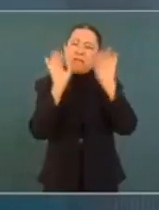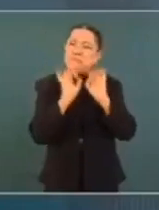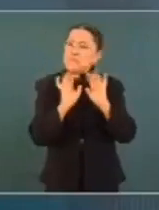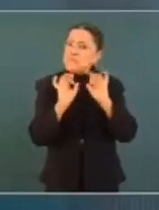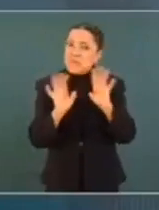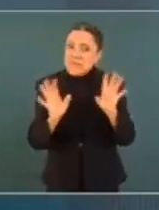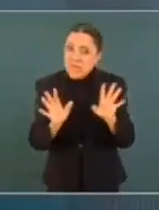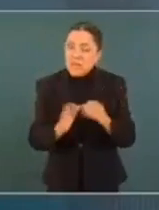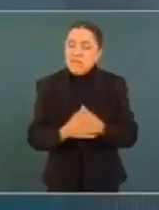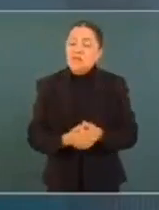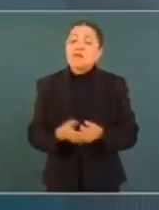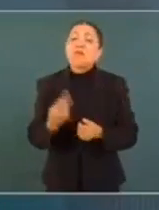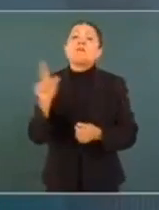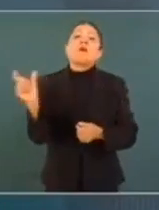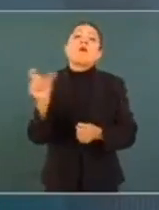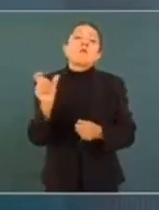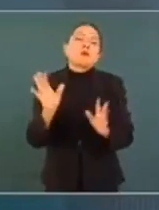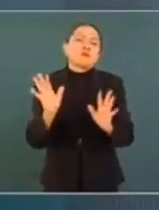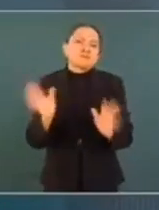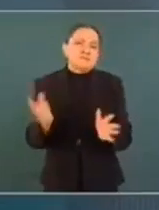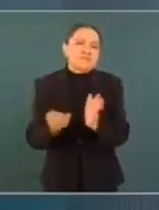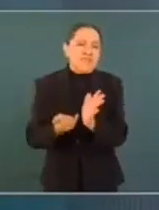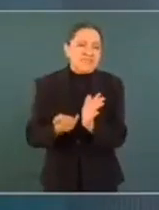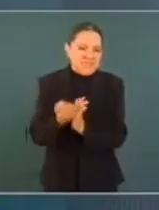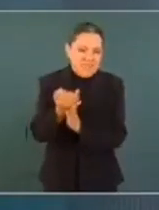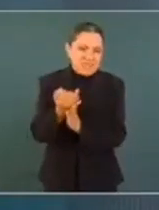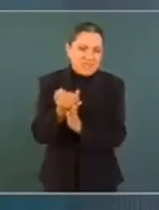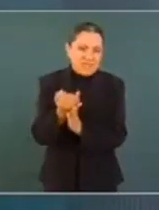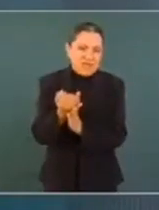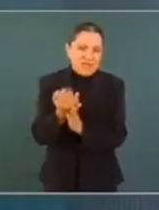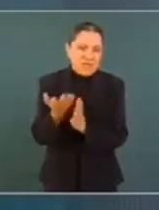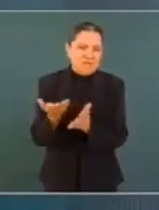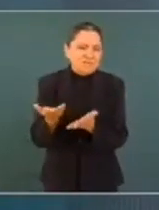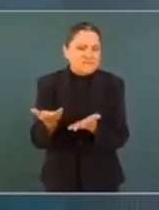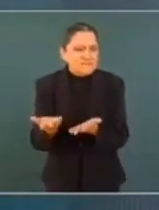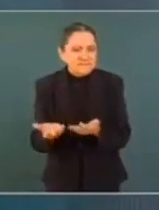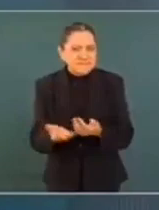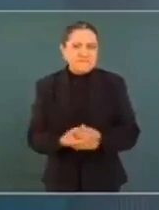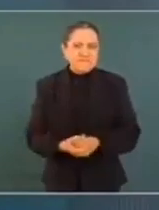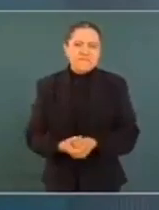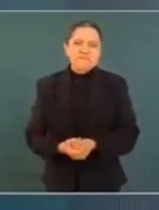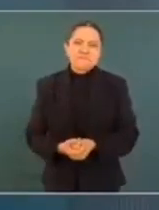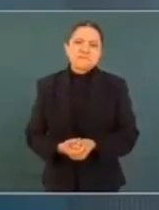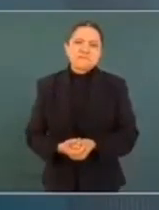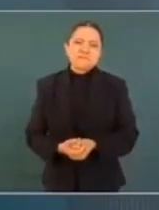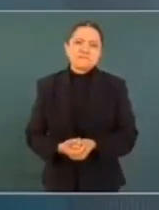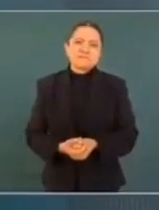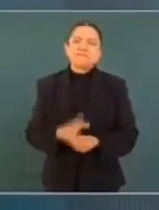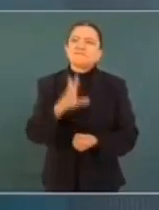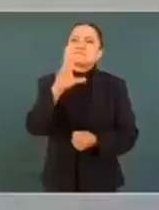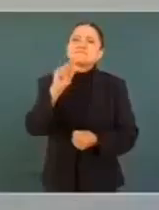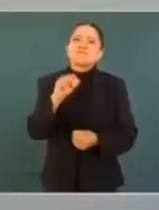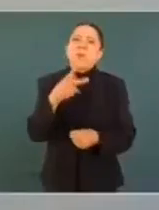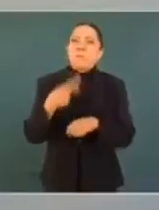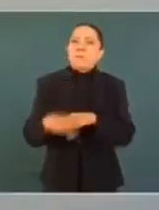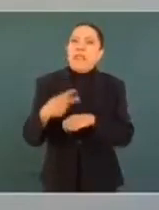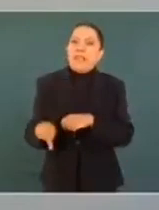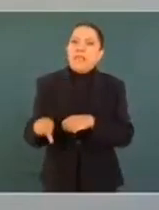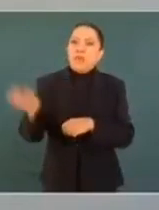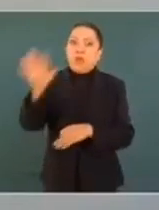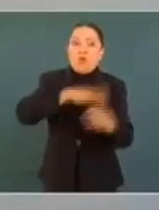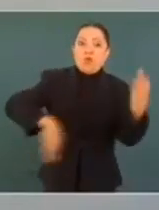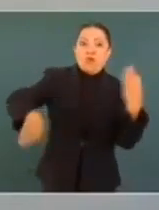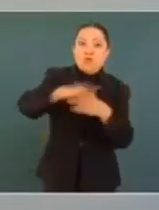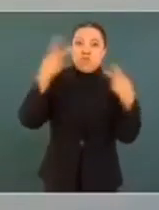Cuando se decidió para no poner en riesgo a la población, para que